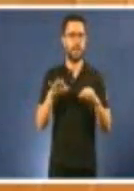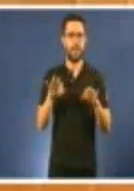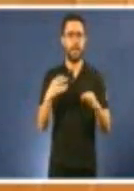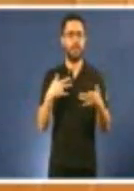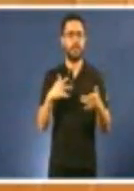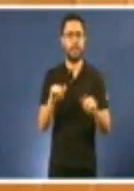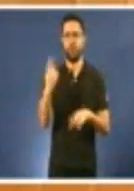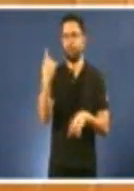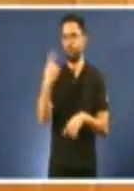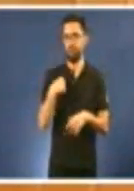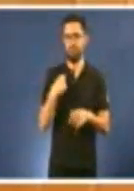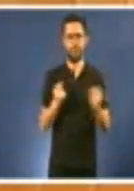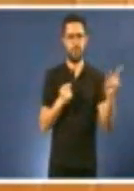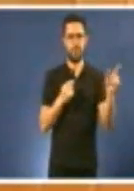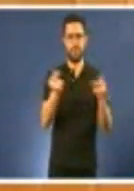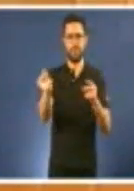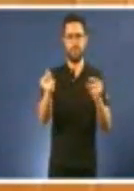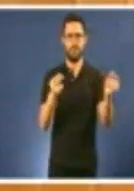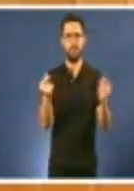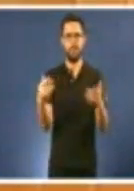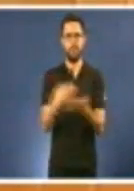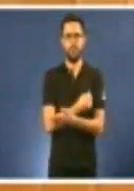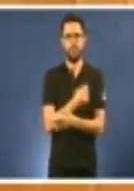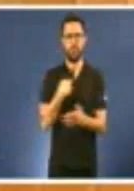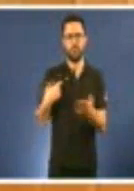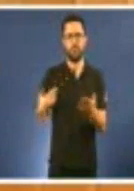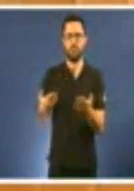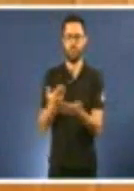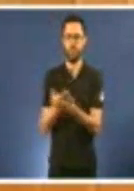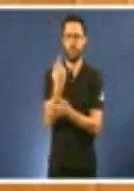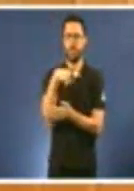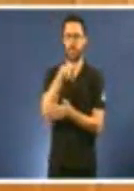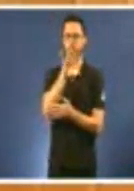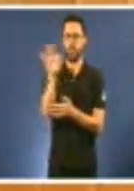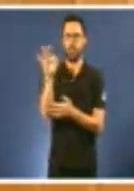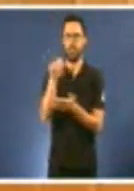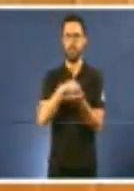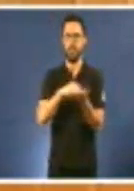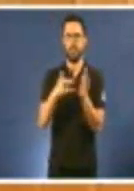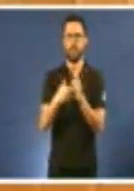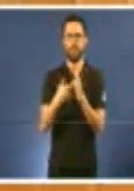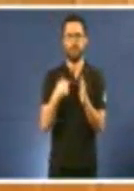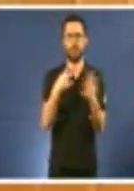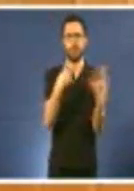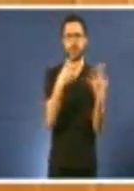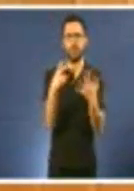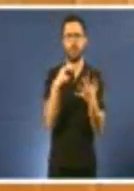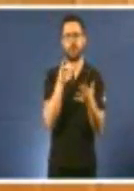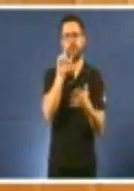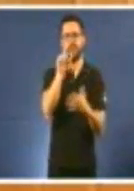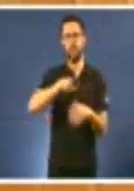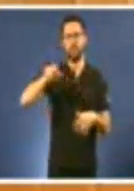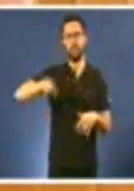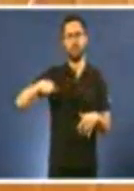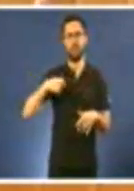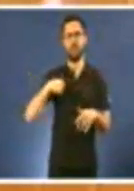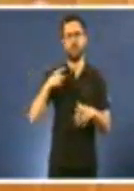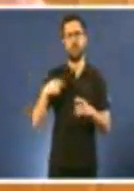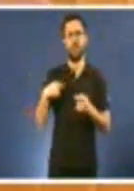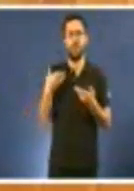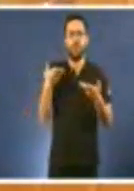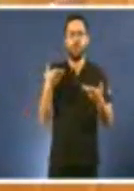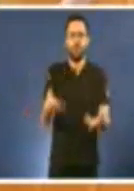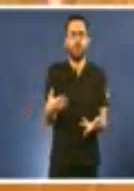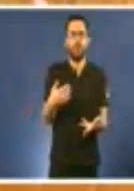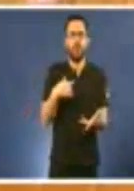política. Pero pois 150 proxetos para 700 persoas que poden lugar, dar lugar a